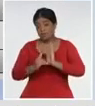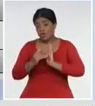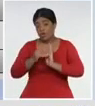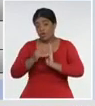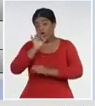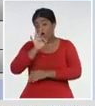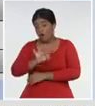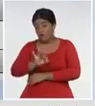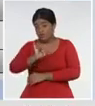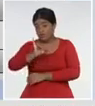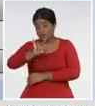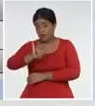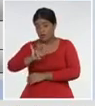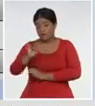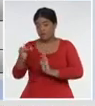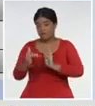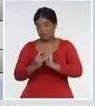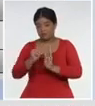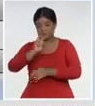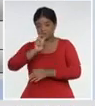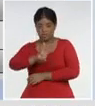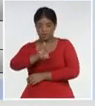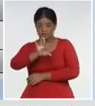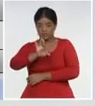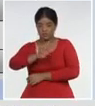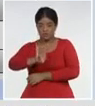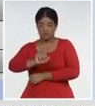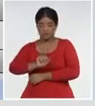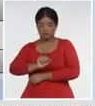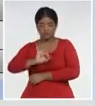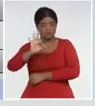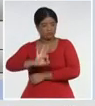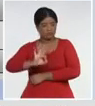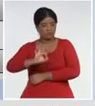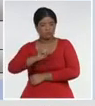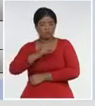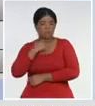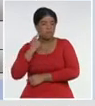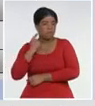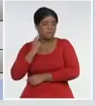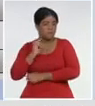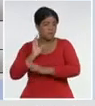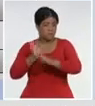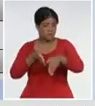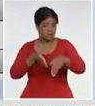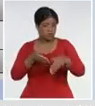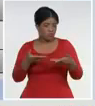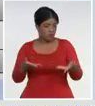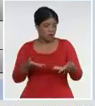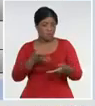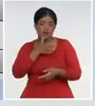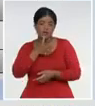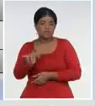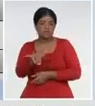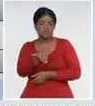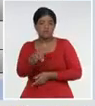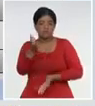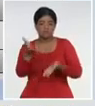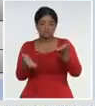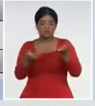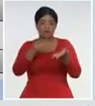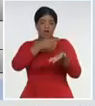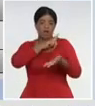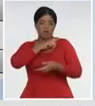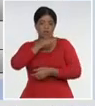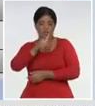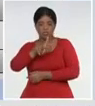869,389, que da una letalidad, similar a la del día de ayer, de 2,17%,